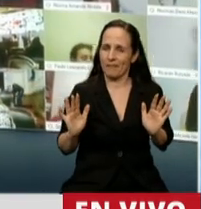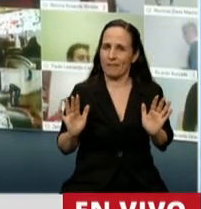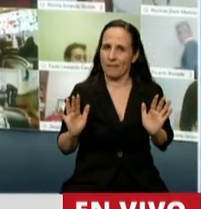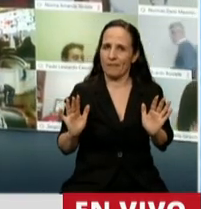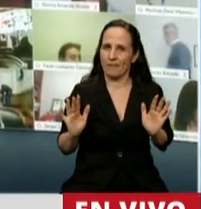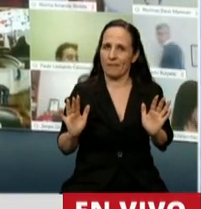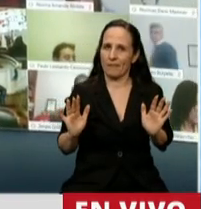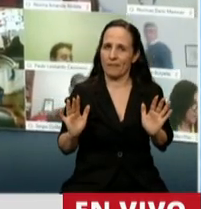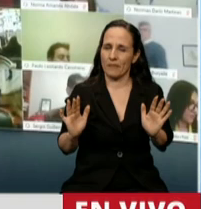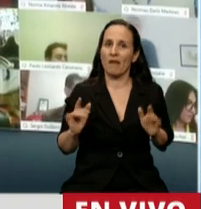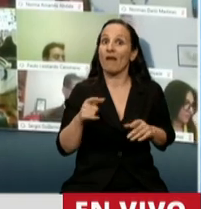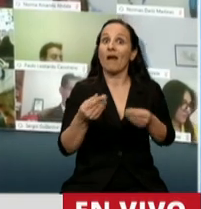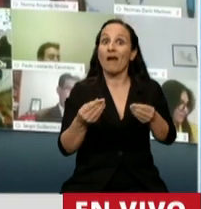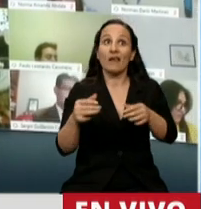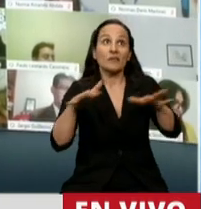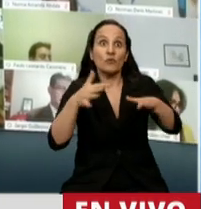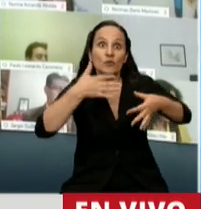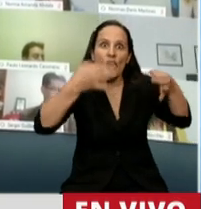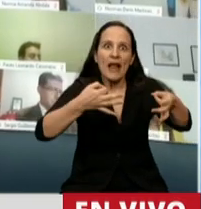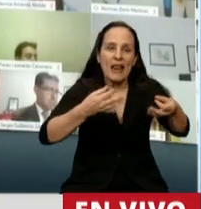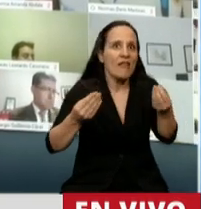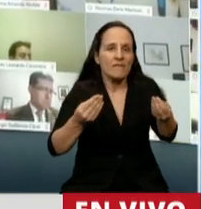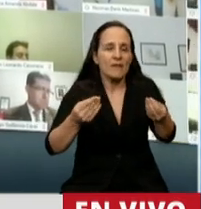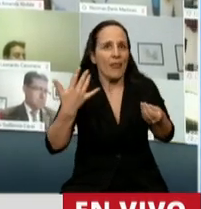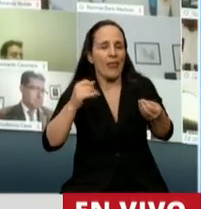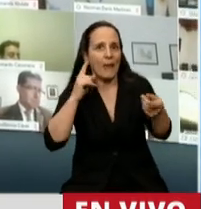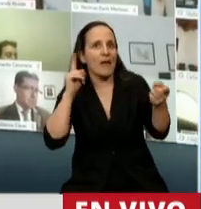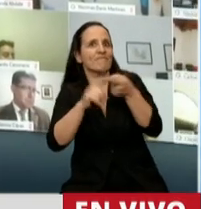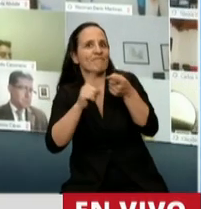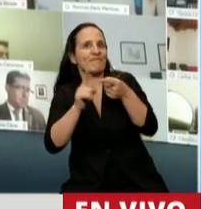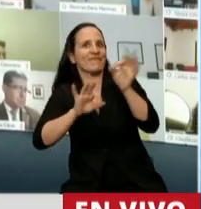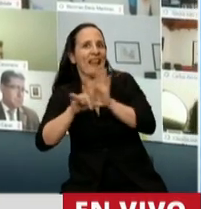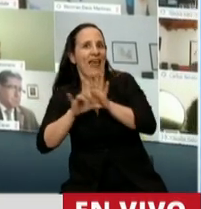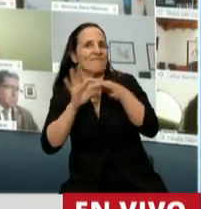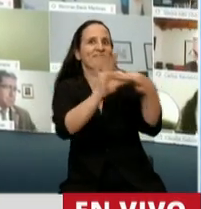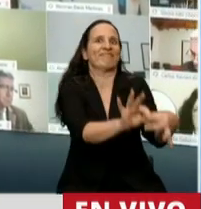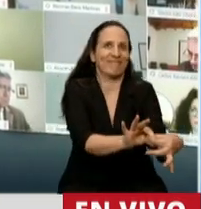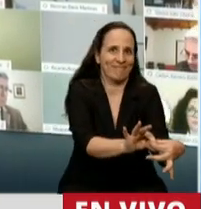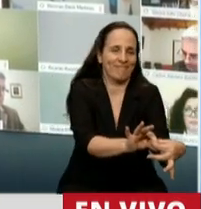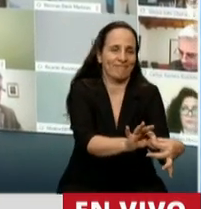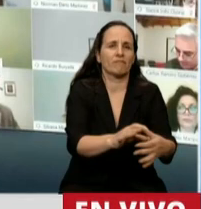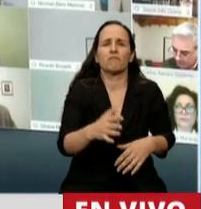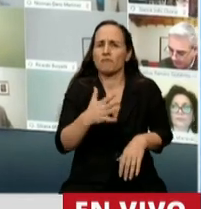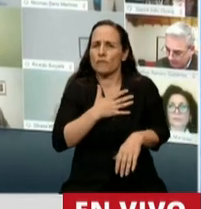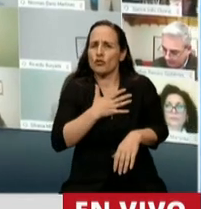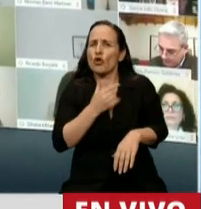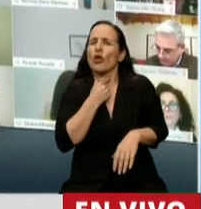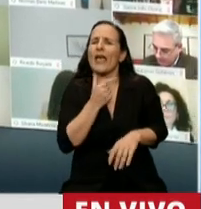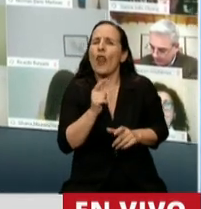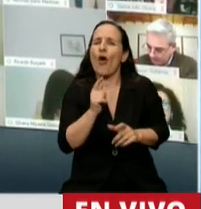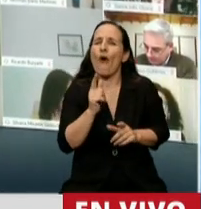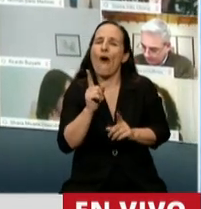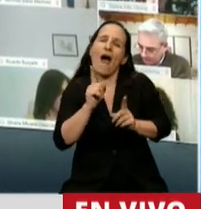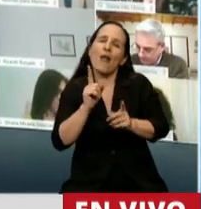a la realidad de nuestro país. Mire, presidente, yo quiero rescatar algunos conceptos